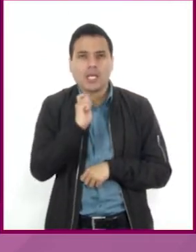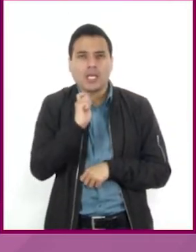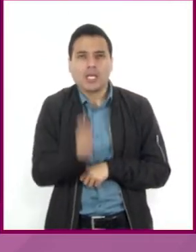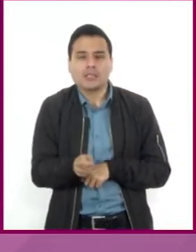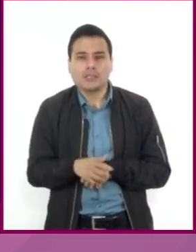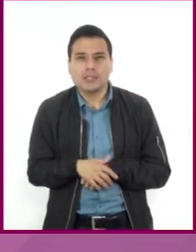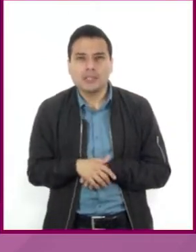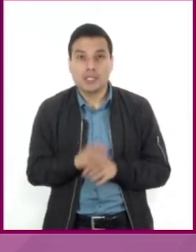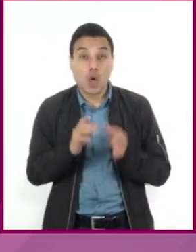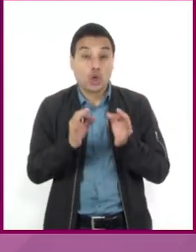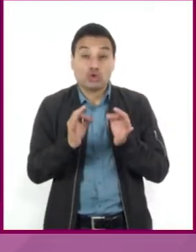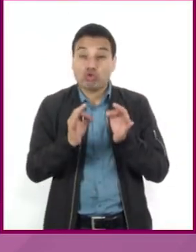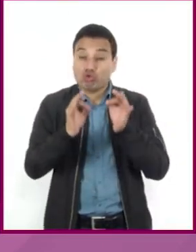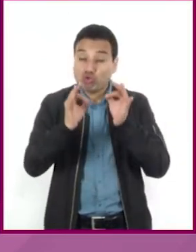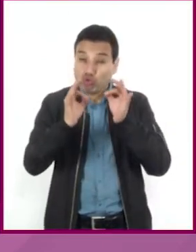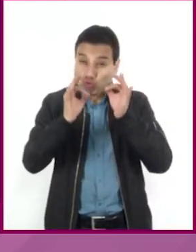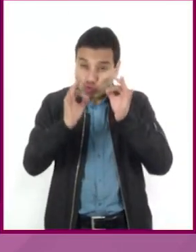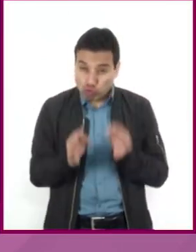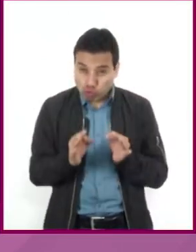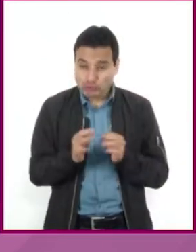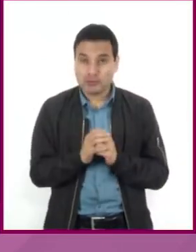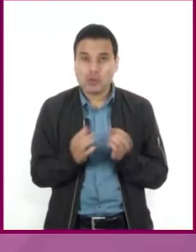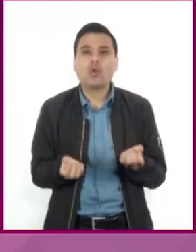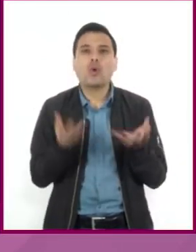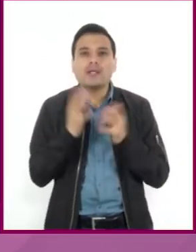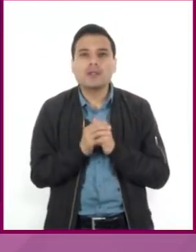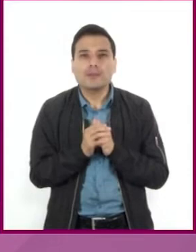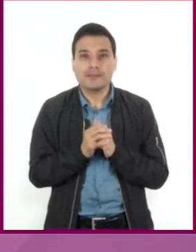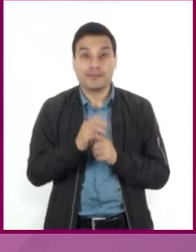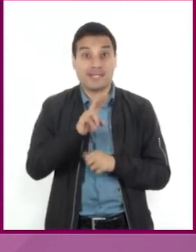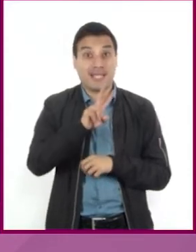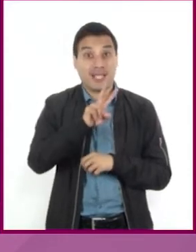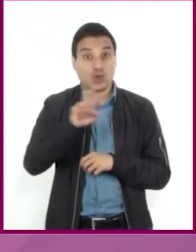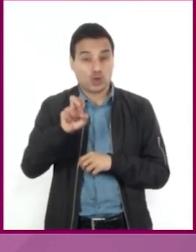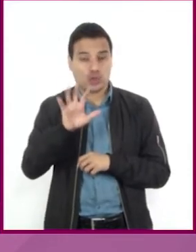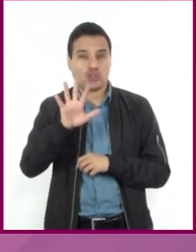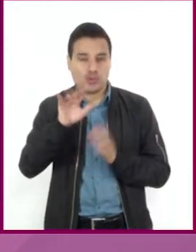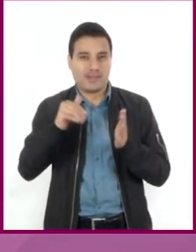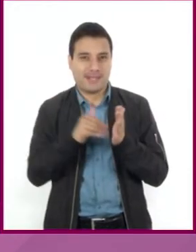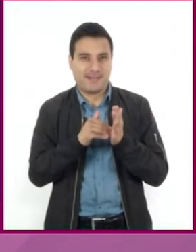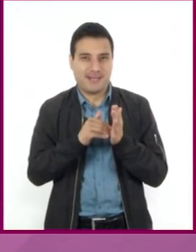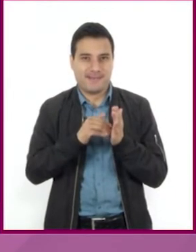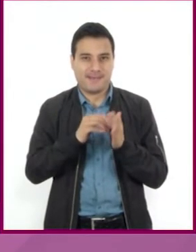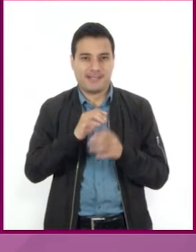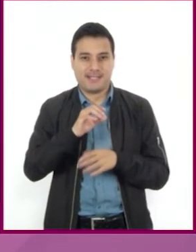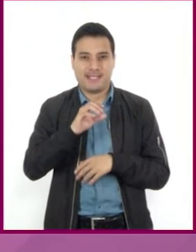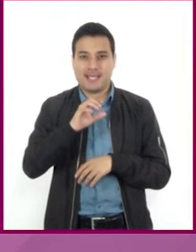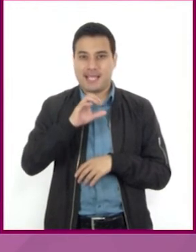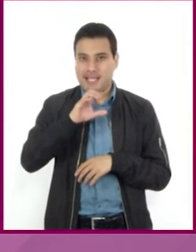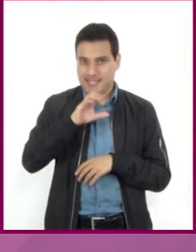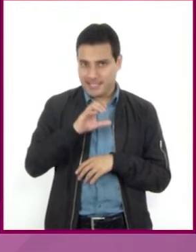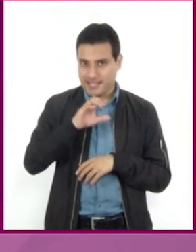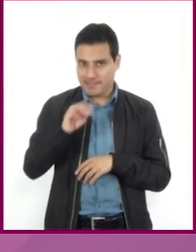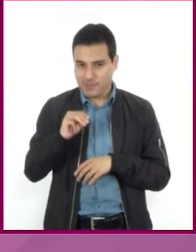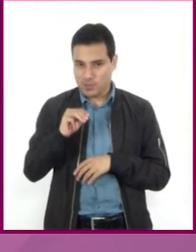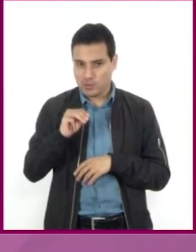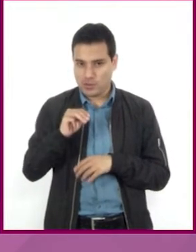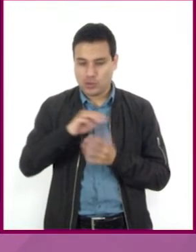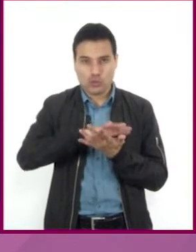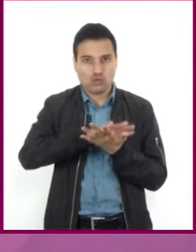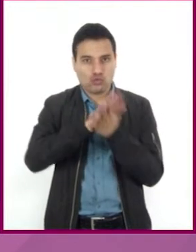distancia real entre ambos puntos es de 250.000 centímetros, lo que equivale a 2